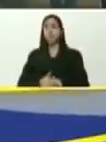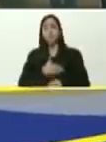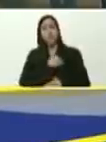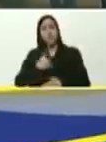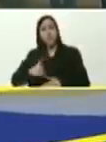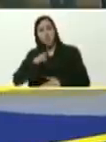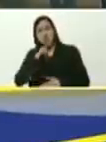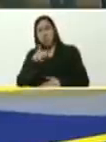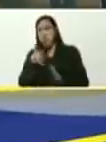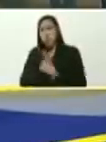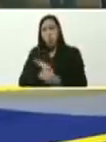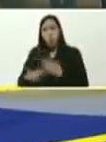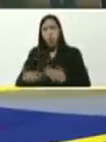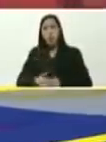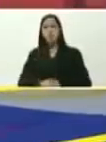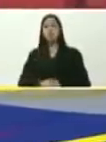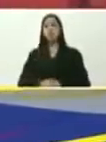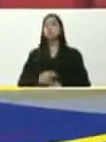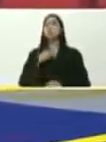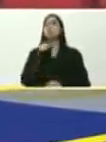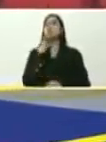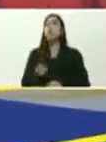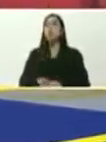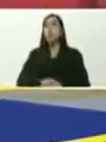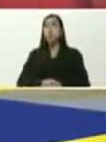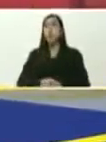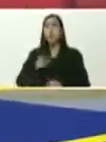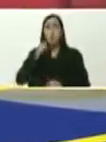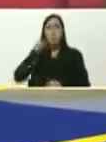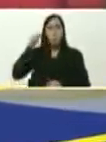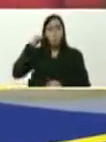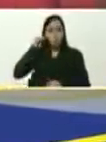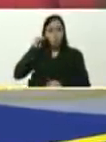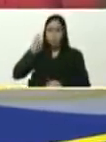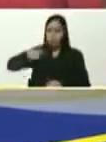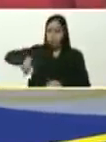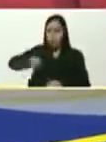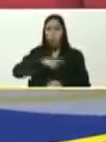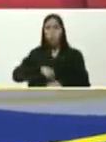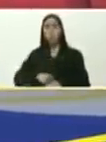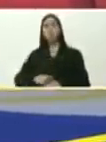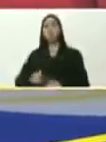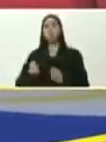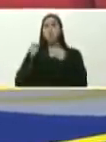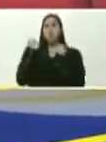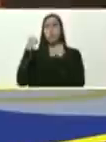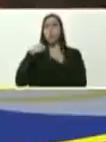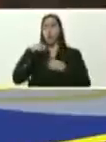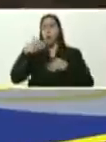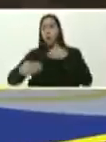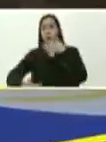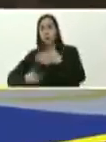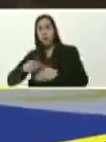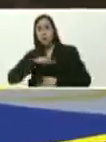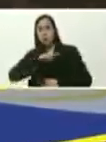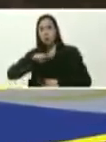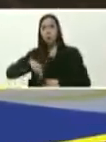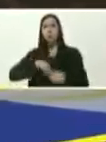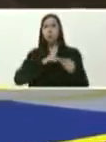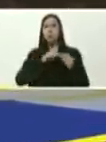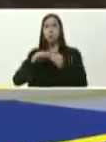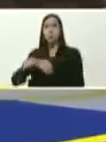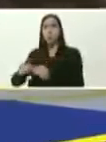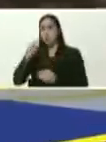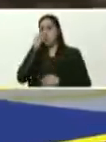presente, que aquí tiene, unas voceras, hombres y mujeres, aguerridos, que día a día, estamos en las comunidades,